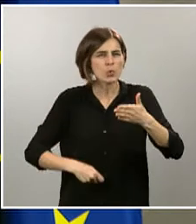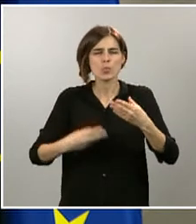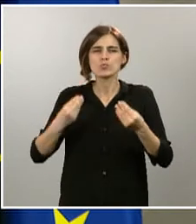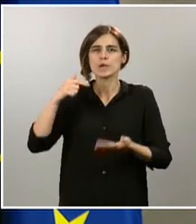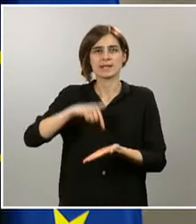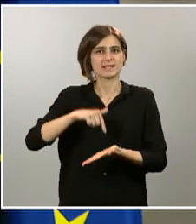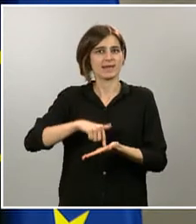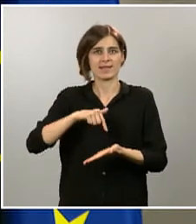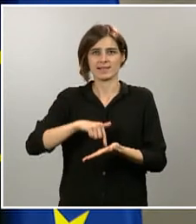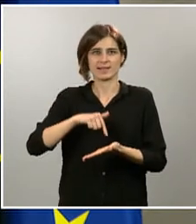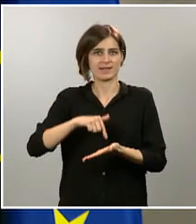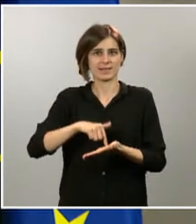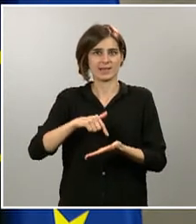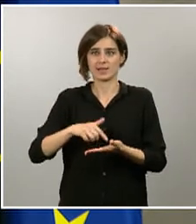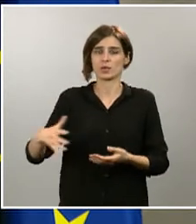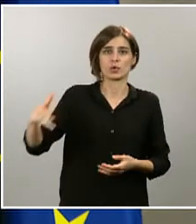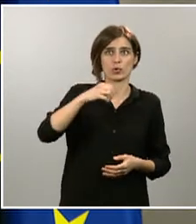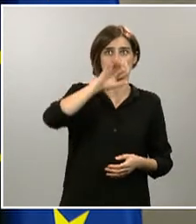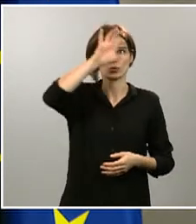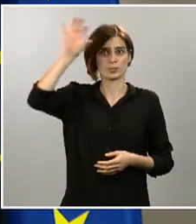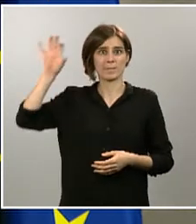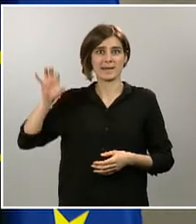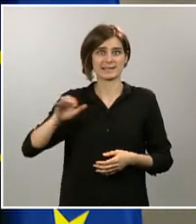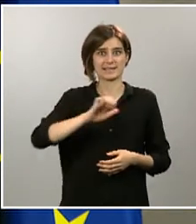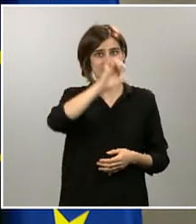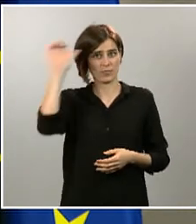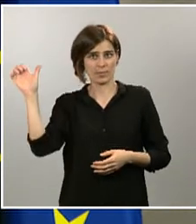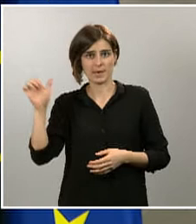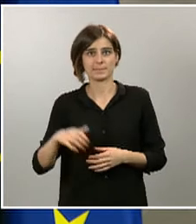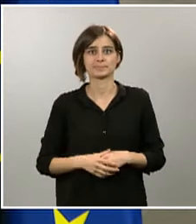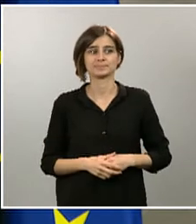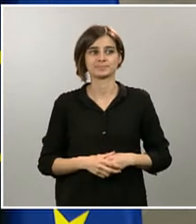en el conjunto de los países europeos. En tercer lugar,